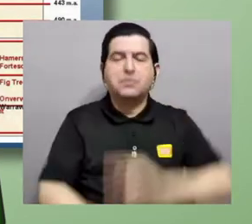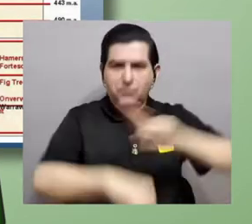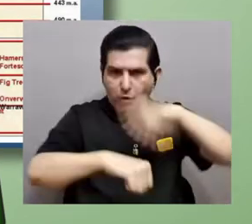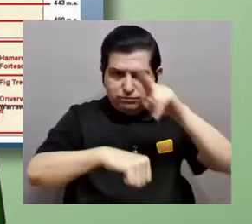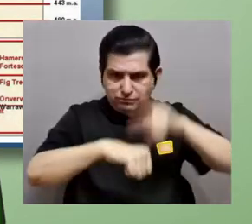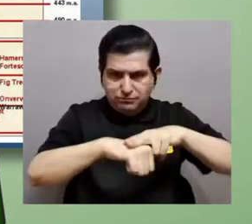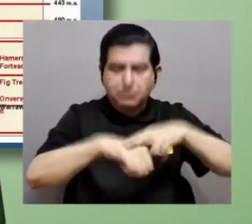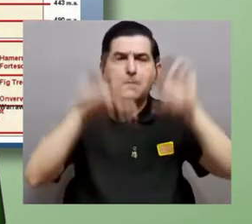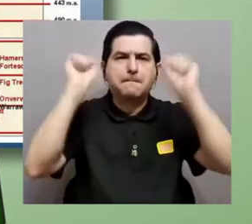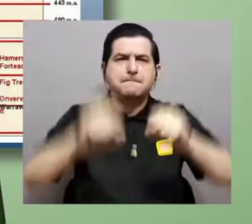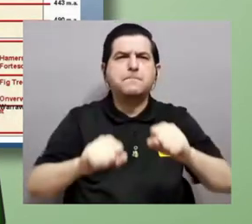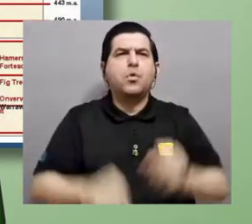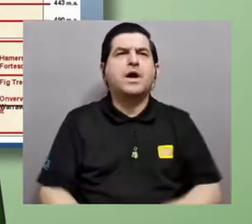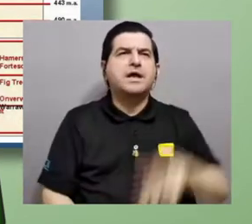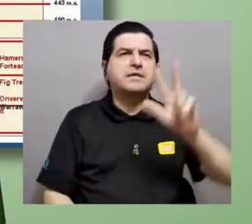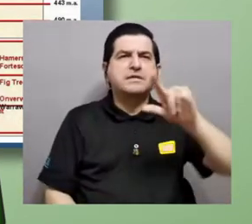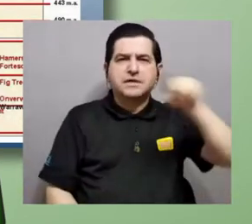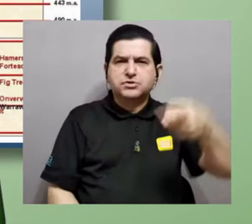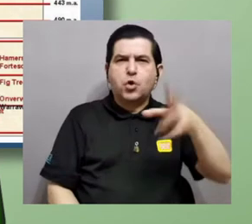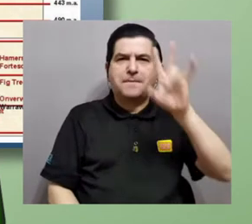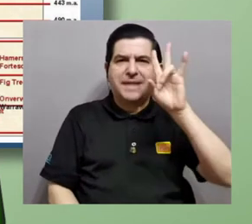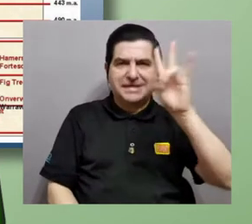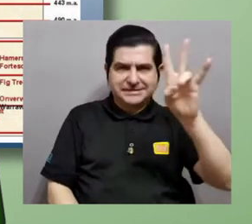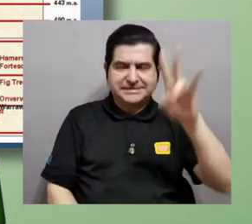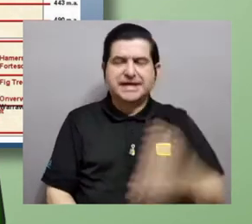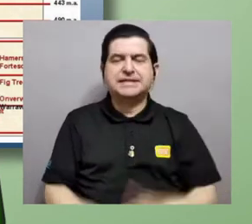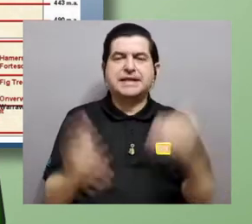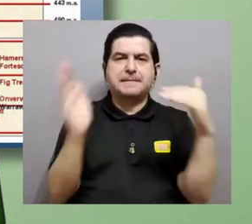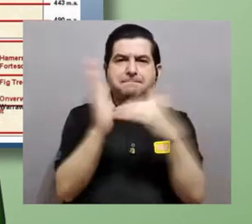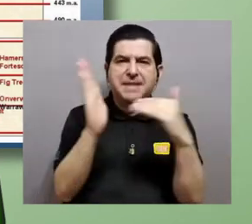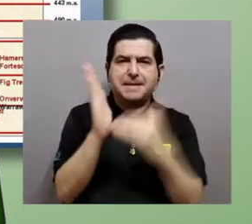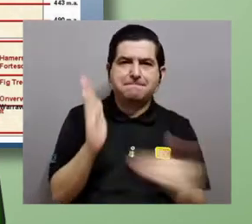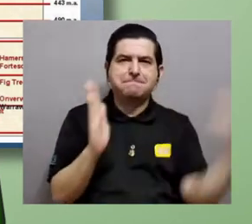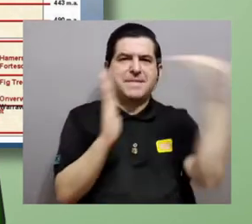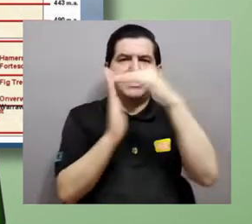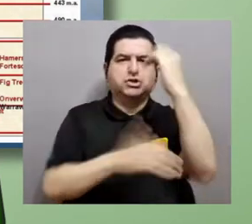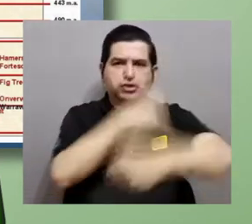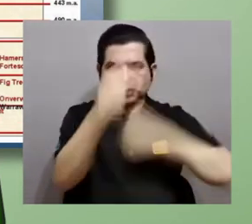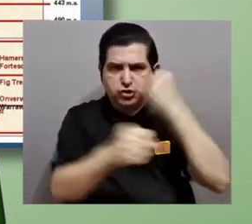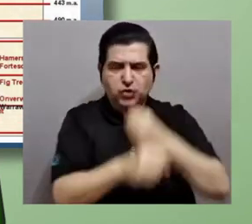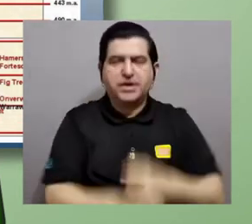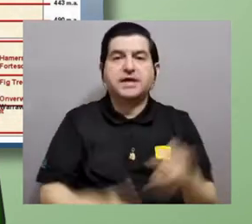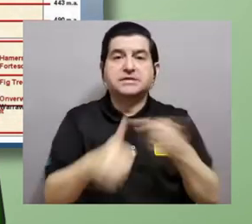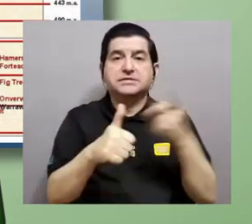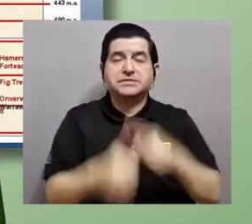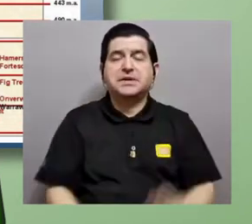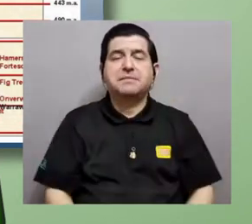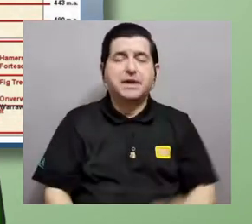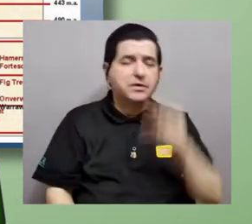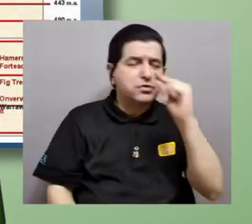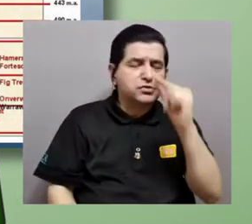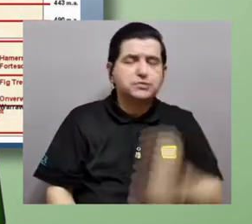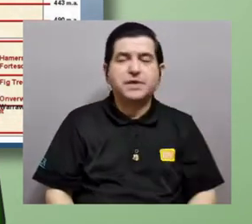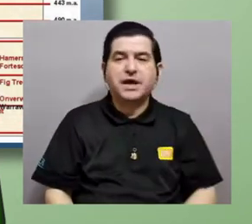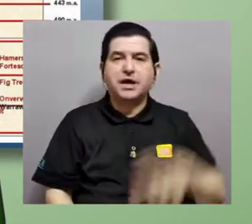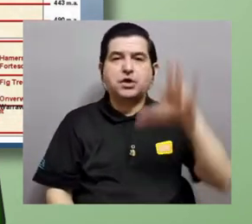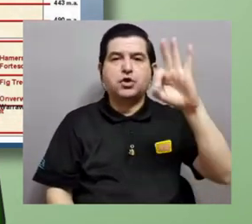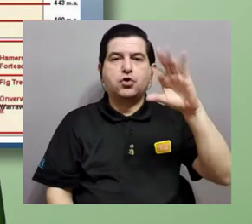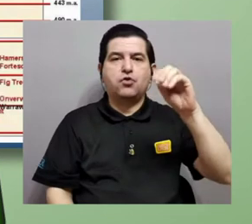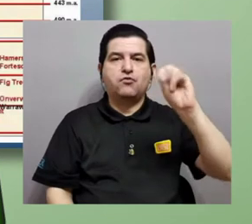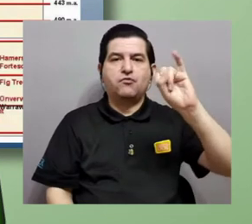se puede datar de un 3,7 mil millones de años. Los primeros microfósiles y